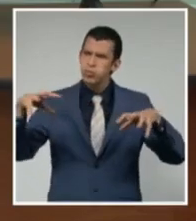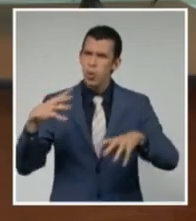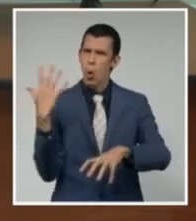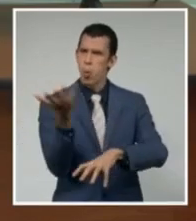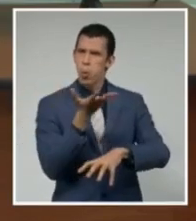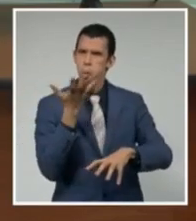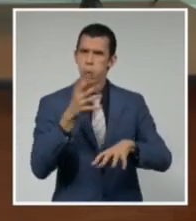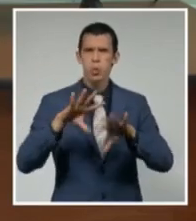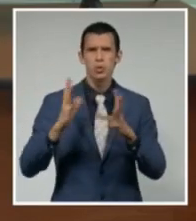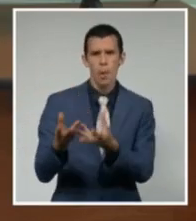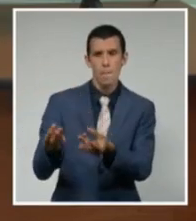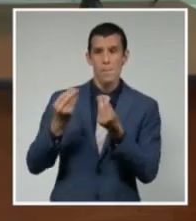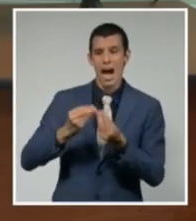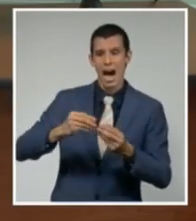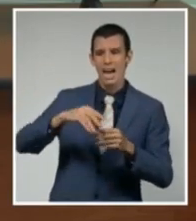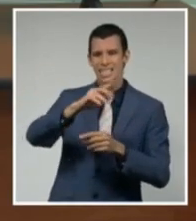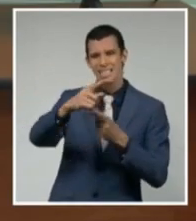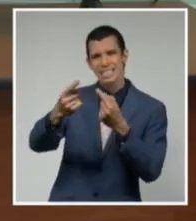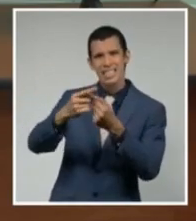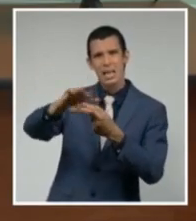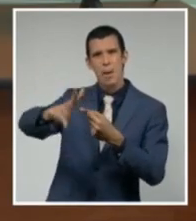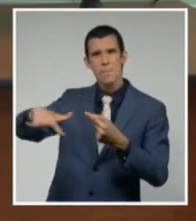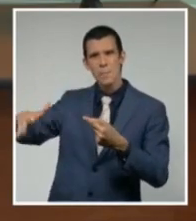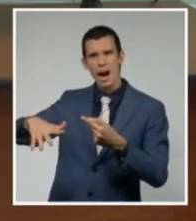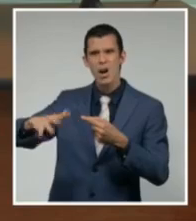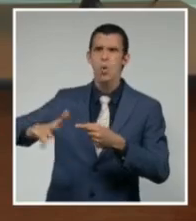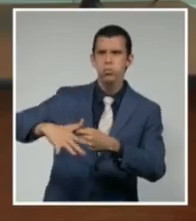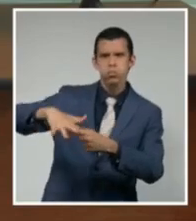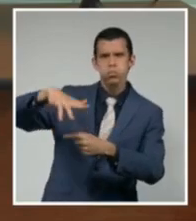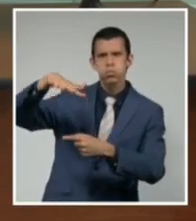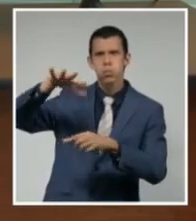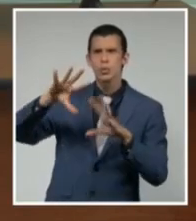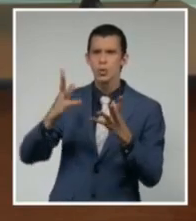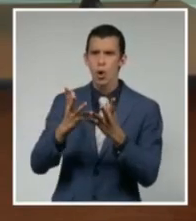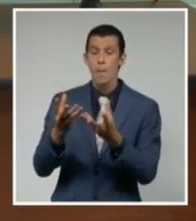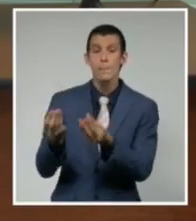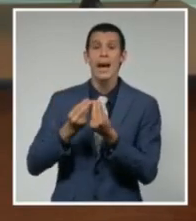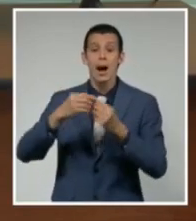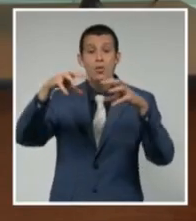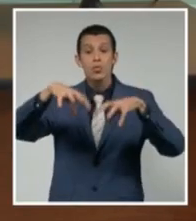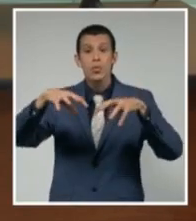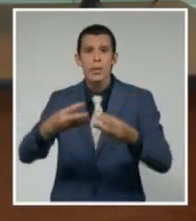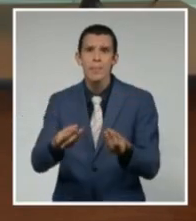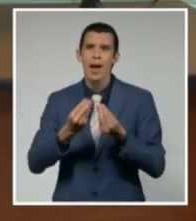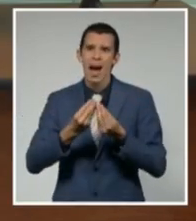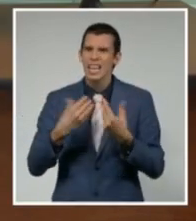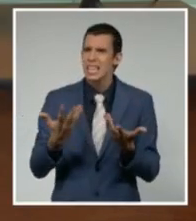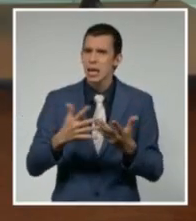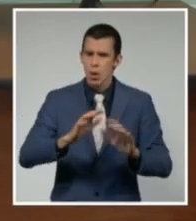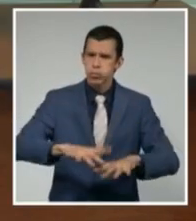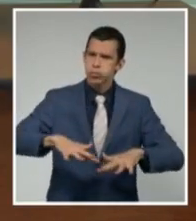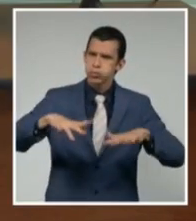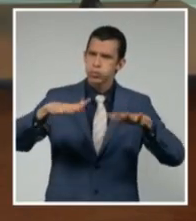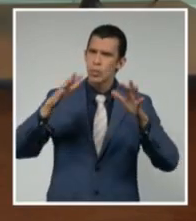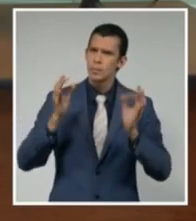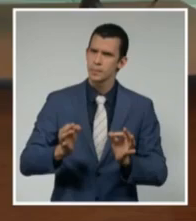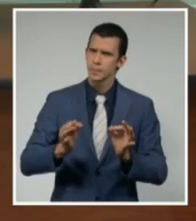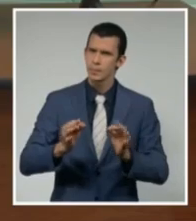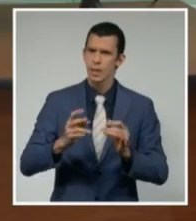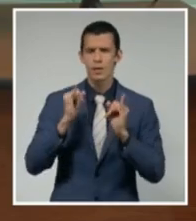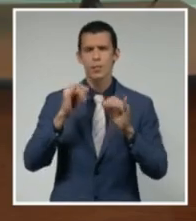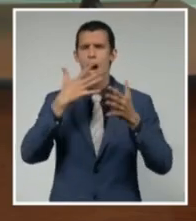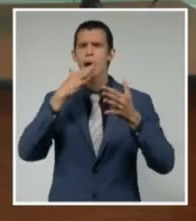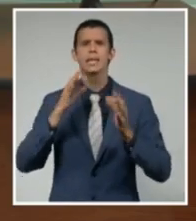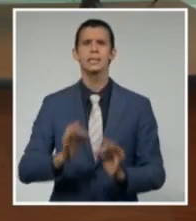costeras. Porque tiene lluvias, que es un factor muy importante porque ocasionan inundaciones. Así que esta es la información.